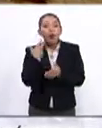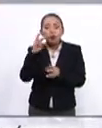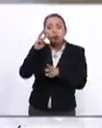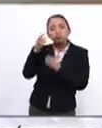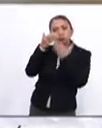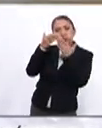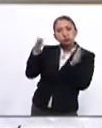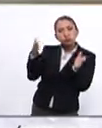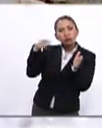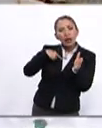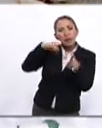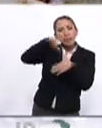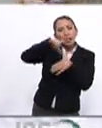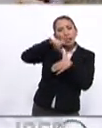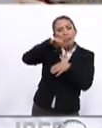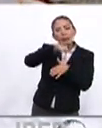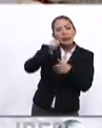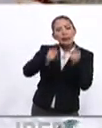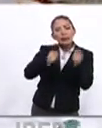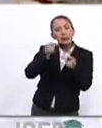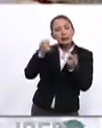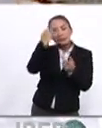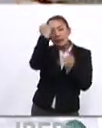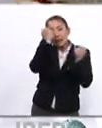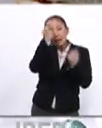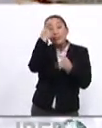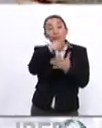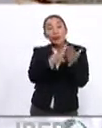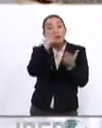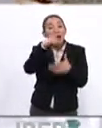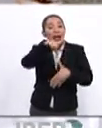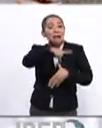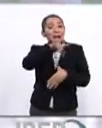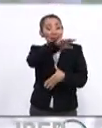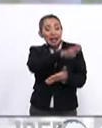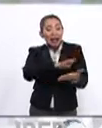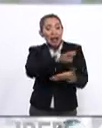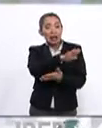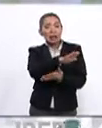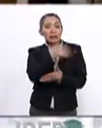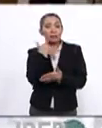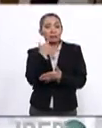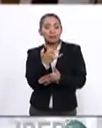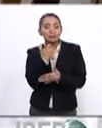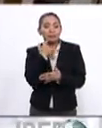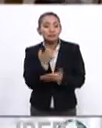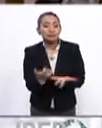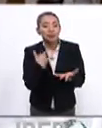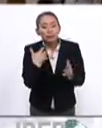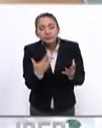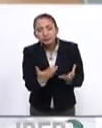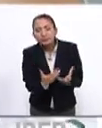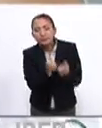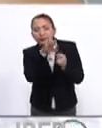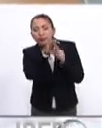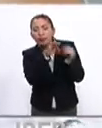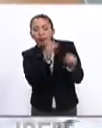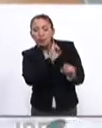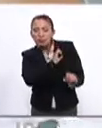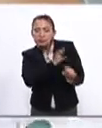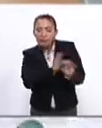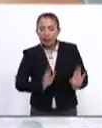enfoque pesado desde América Latina. Son programas para América Latina tratando de rescatar la